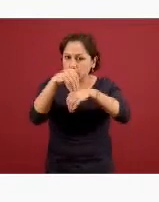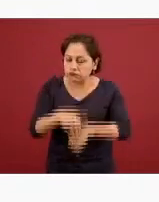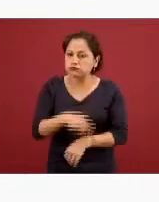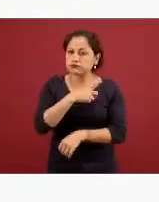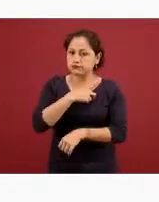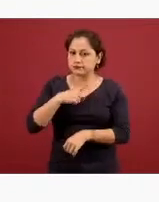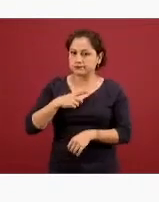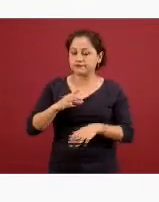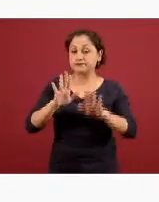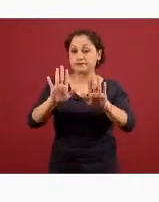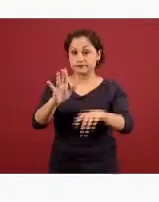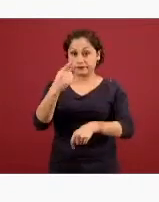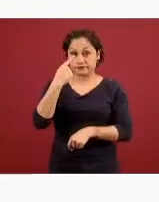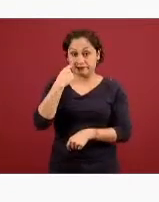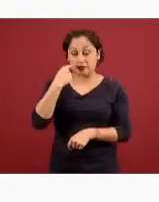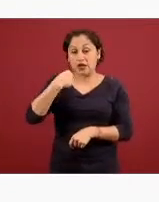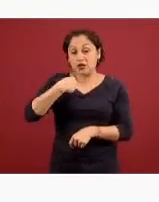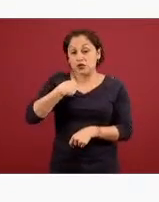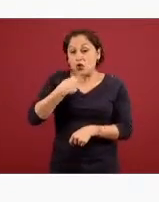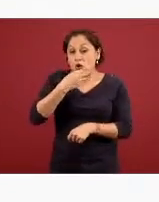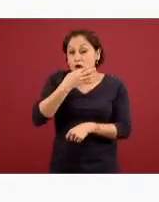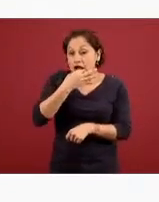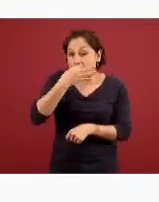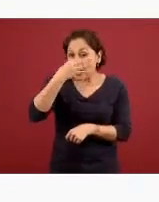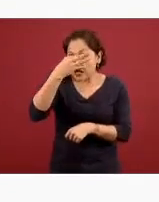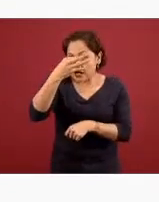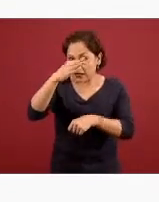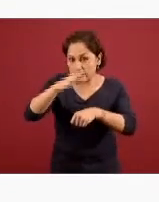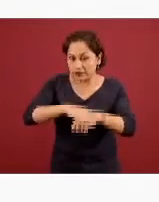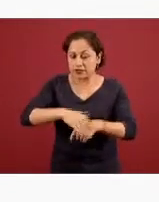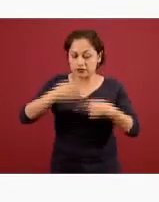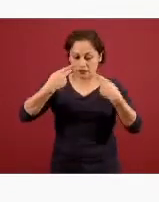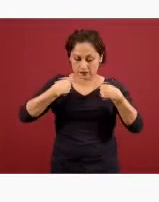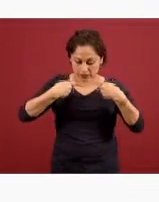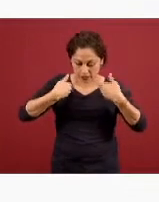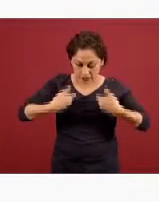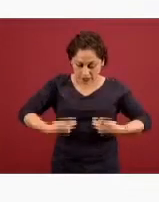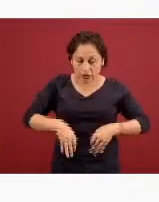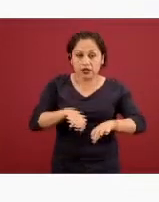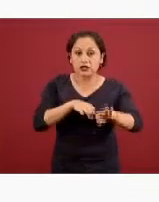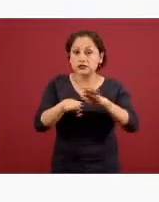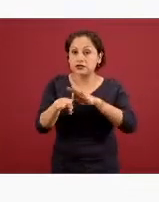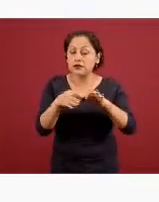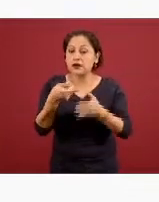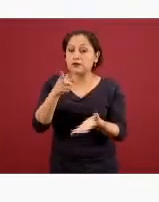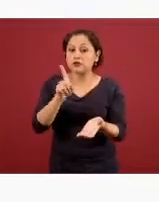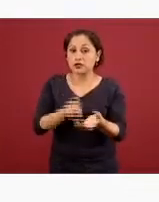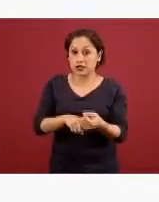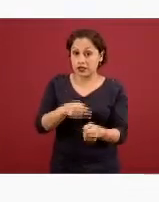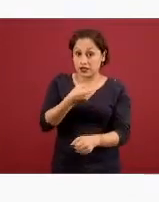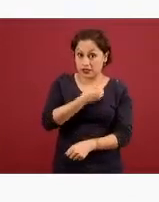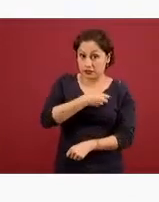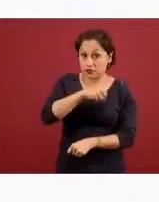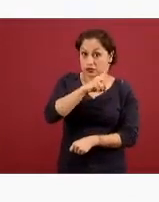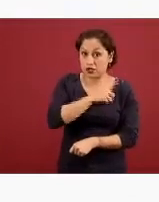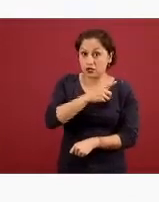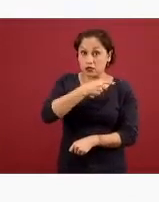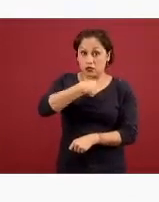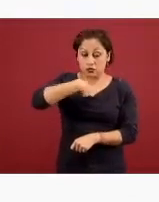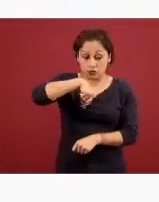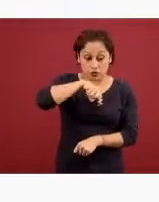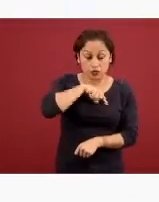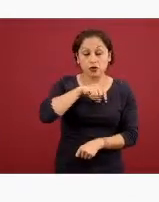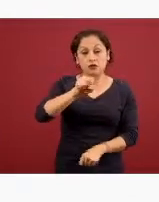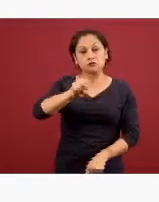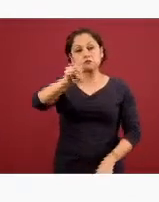personas vulnerables no somos superhéroes no nos sentimos héroes vivimos en un estado